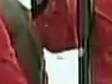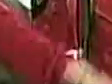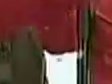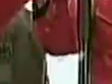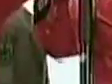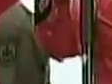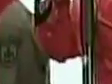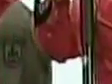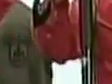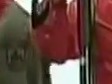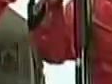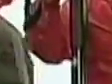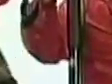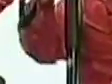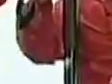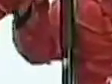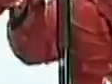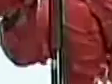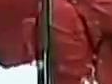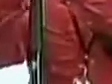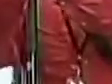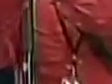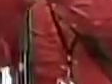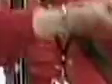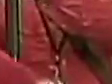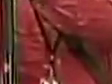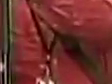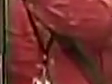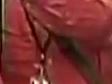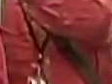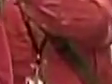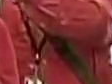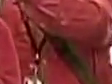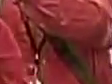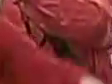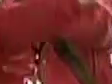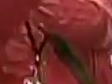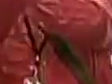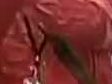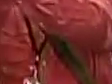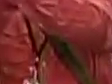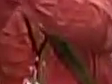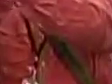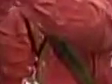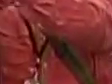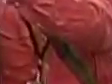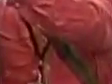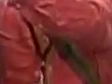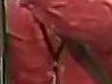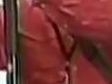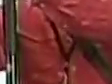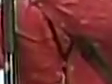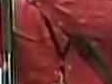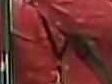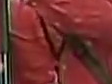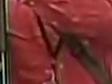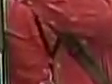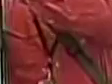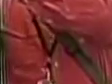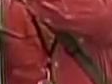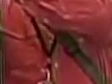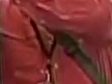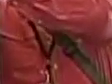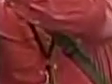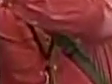Silvia Flores para liderar la jornada de interacción y orientación con la red de articulación y acción